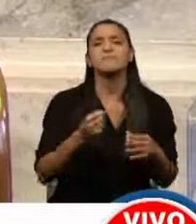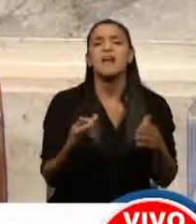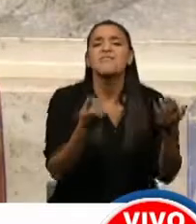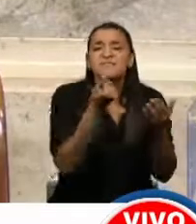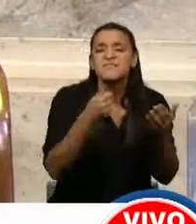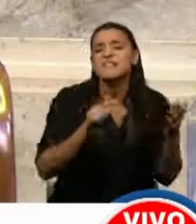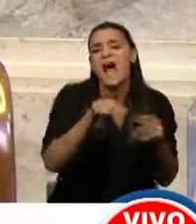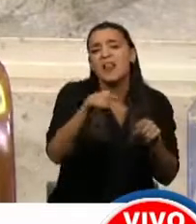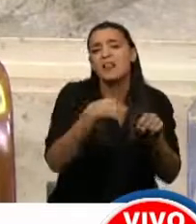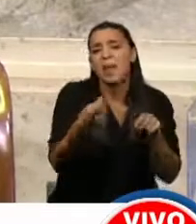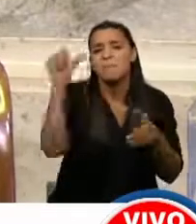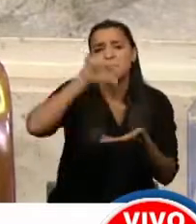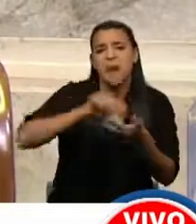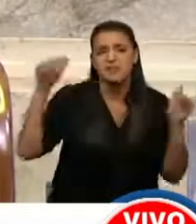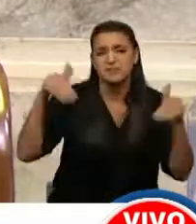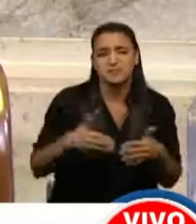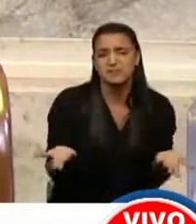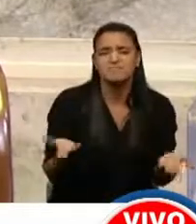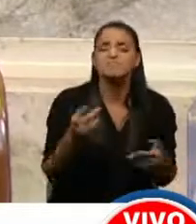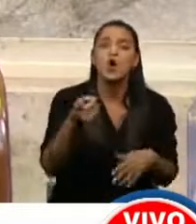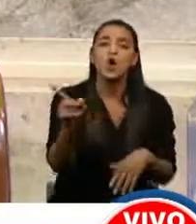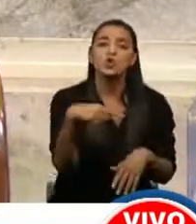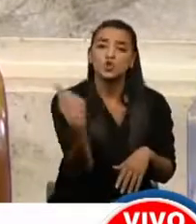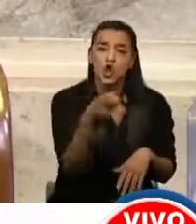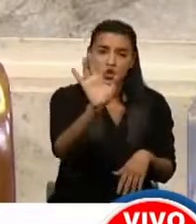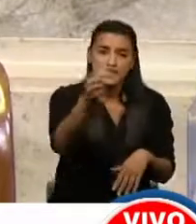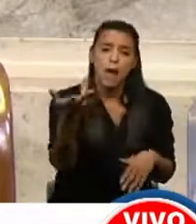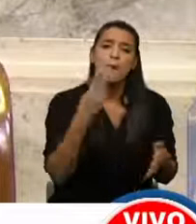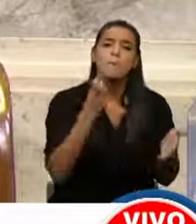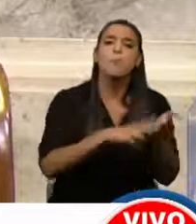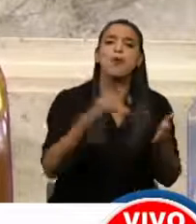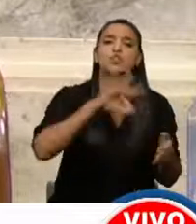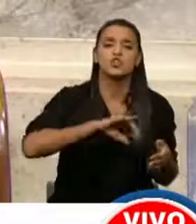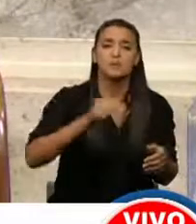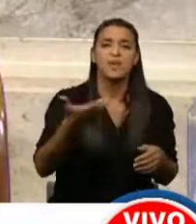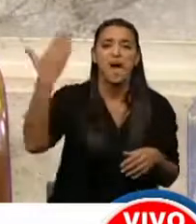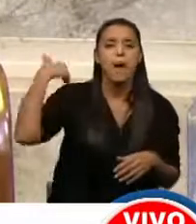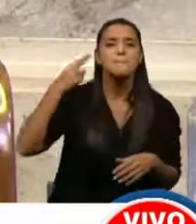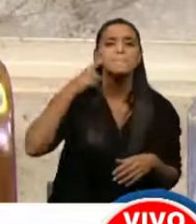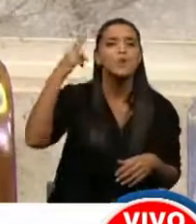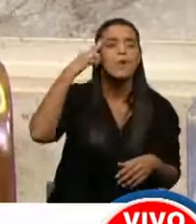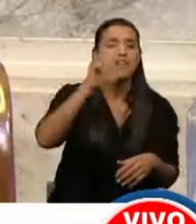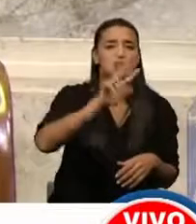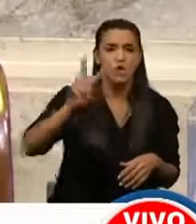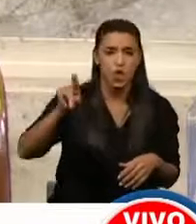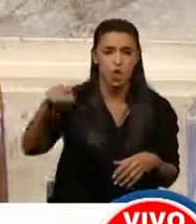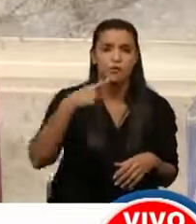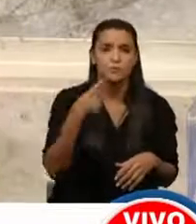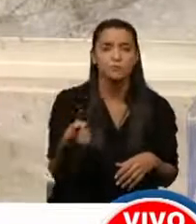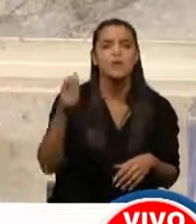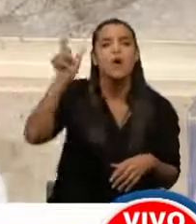permanente del país. Todos saben que el impuesto a la ganancia nace como el impuesto a los réditos en 1932 con un general, el general